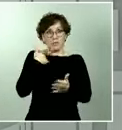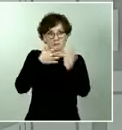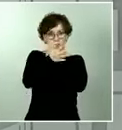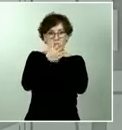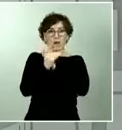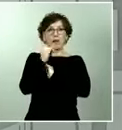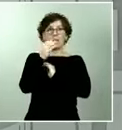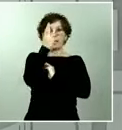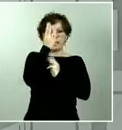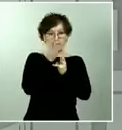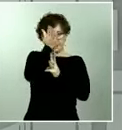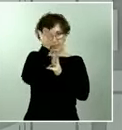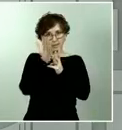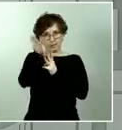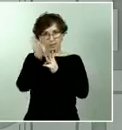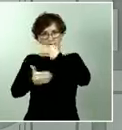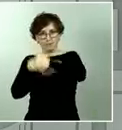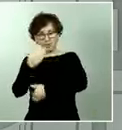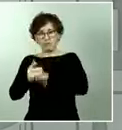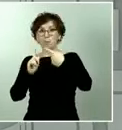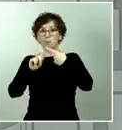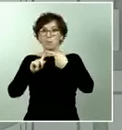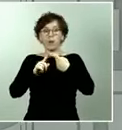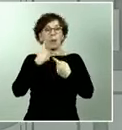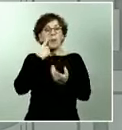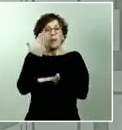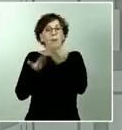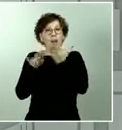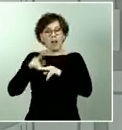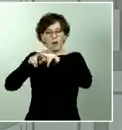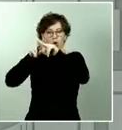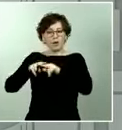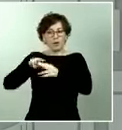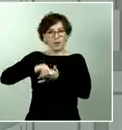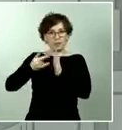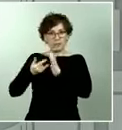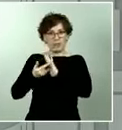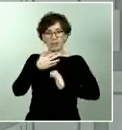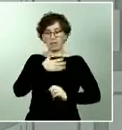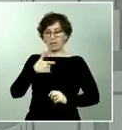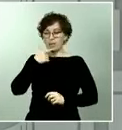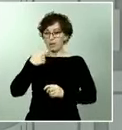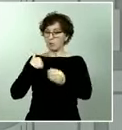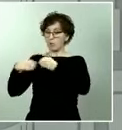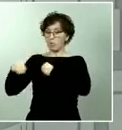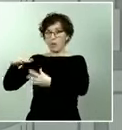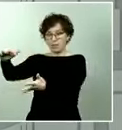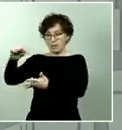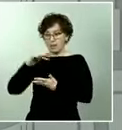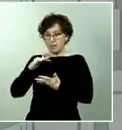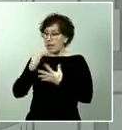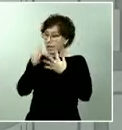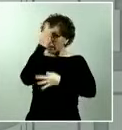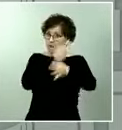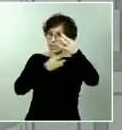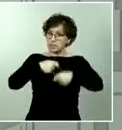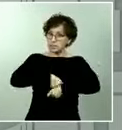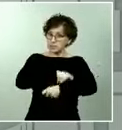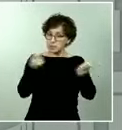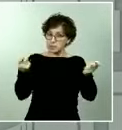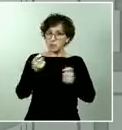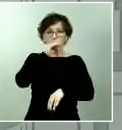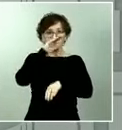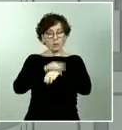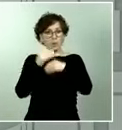validación técnica asegurándonos de que el material que adquirimos cumple con los requisitos para ser comercializado y distribuido en la Unión